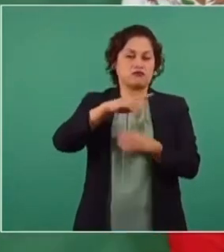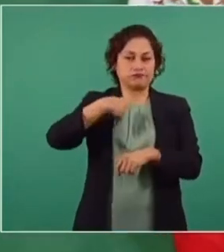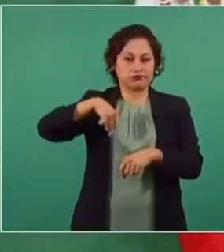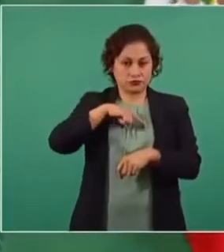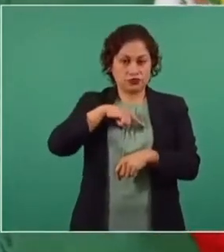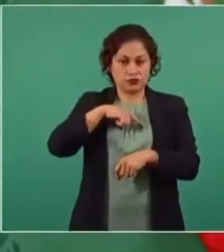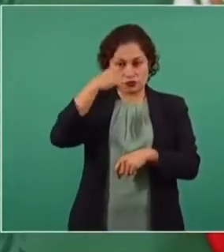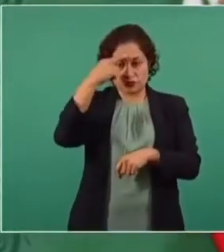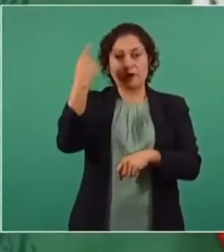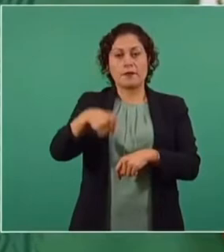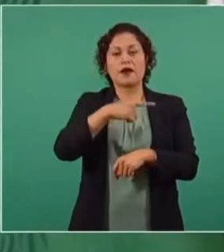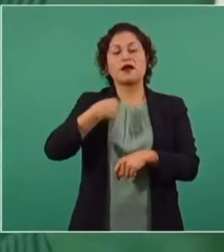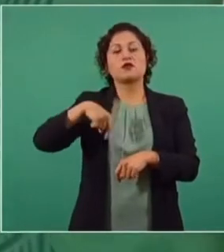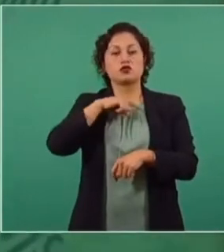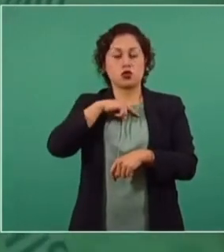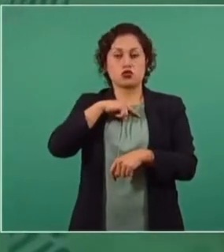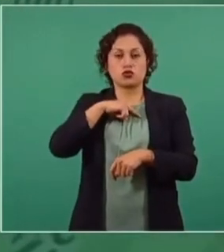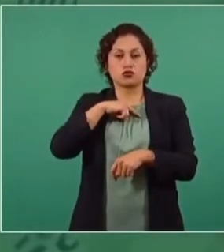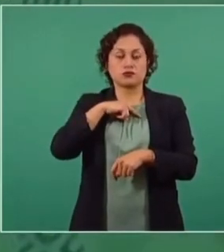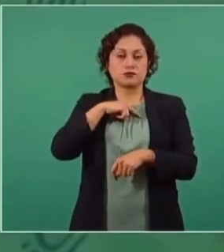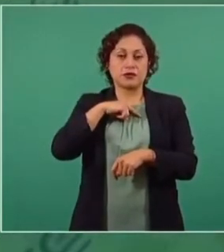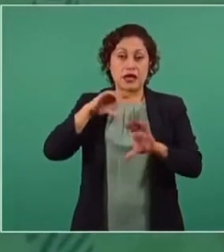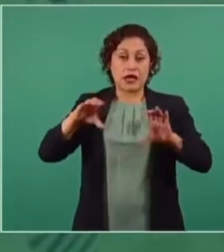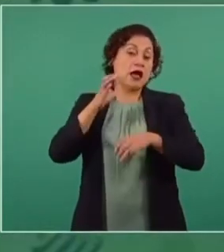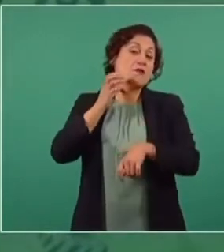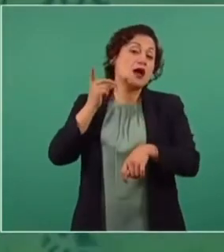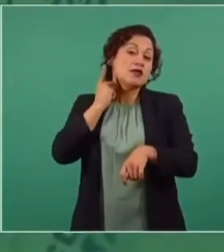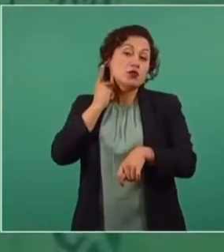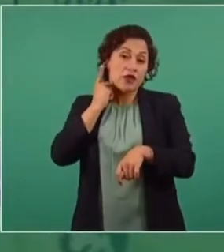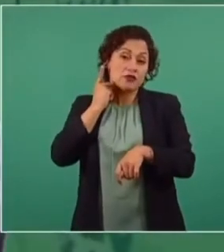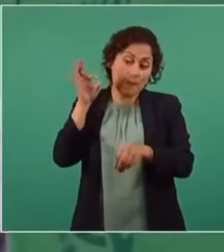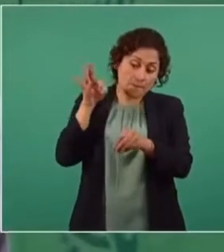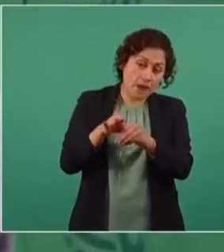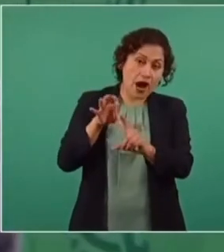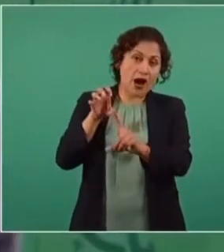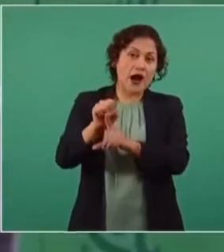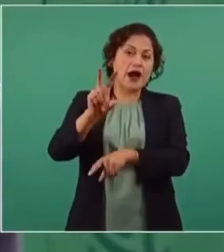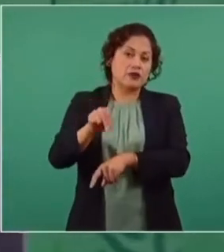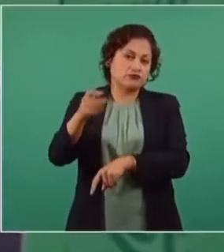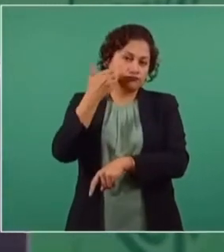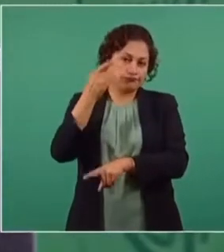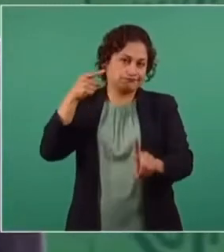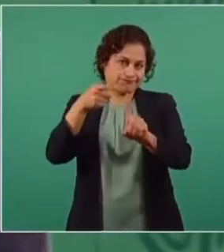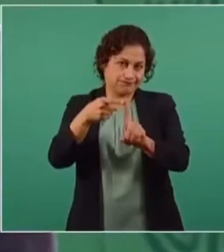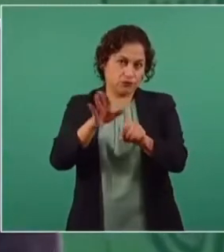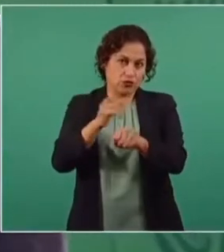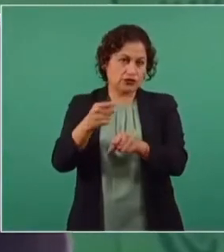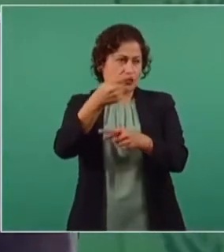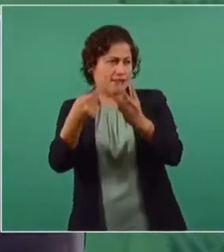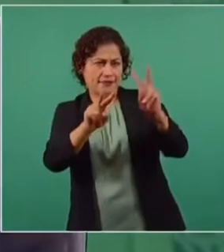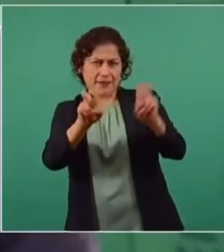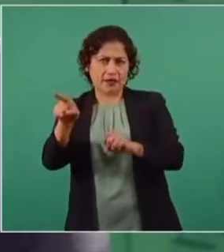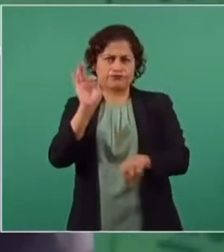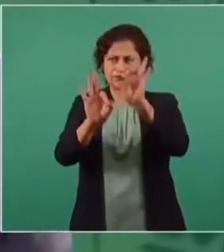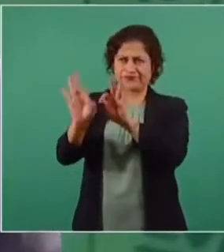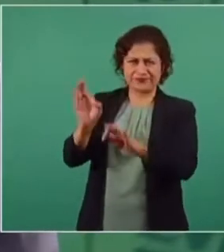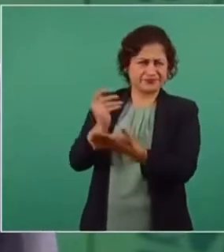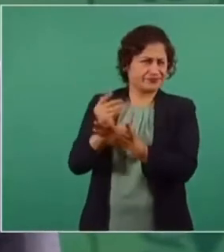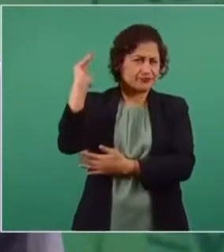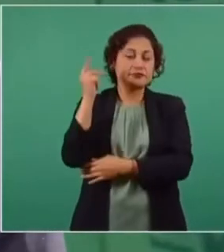no alcanzáramos la mayoría en la Cámara de Diputados y se lanzaron con todo, nada más que no pudieron. Sin embargo,